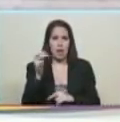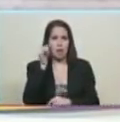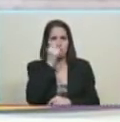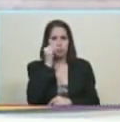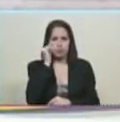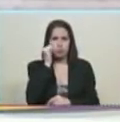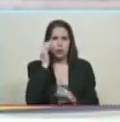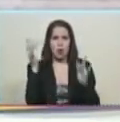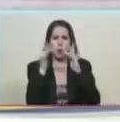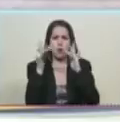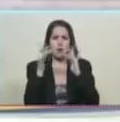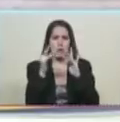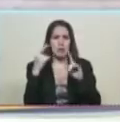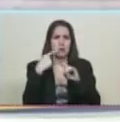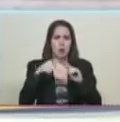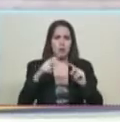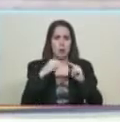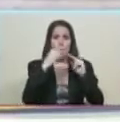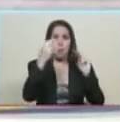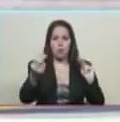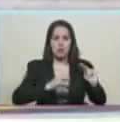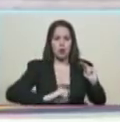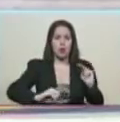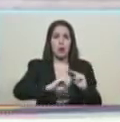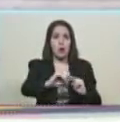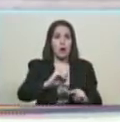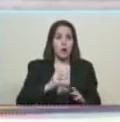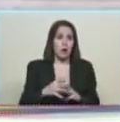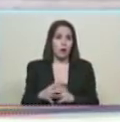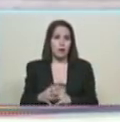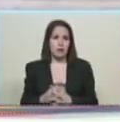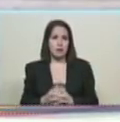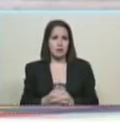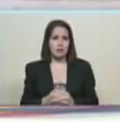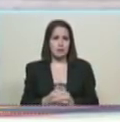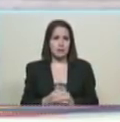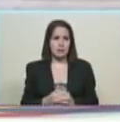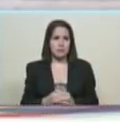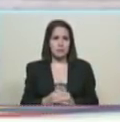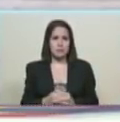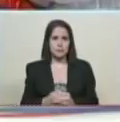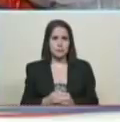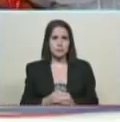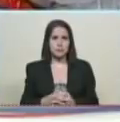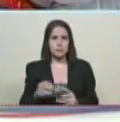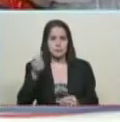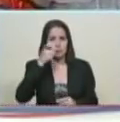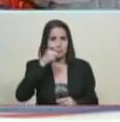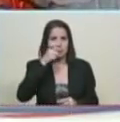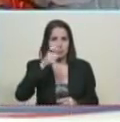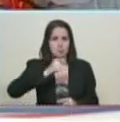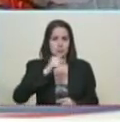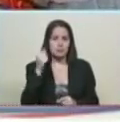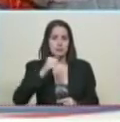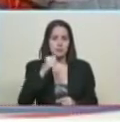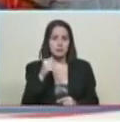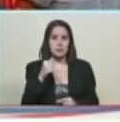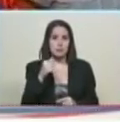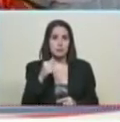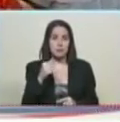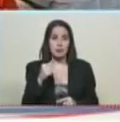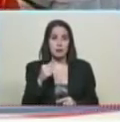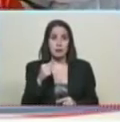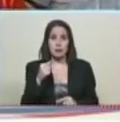en el puente Orinoquia se encuentra el operativo de seguridad que va a recorrer el sur